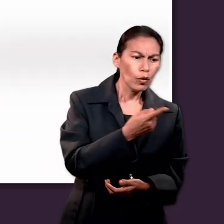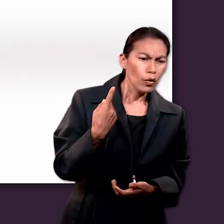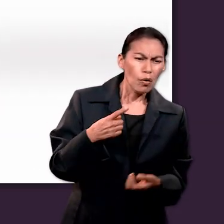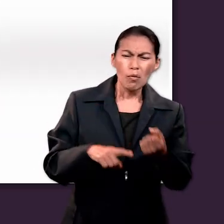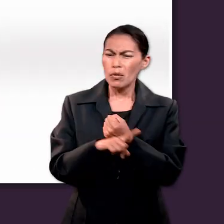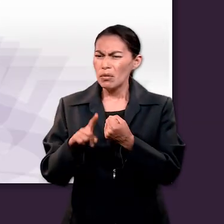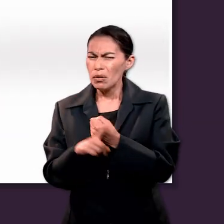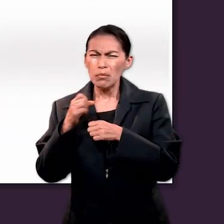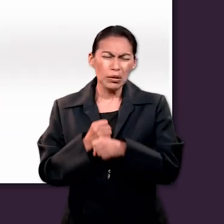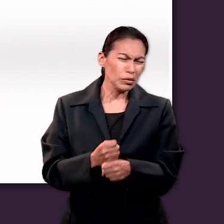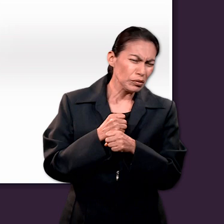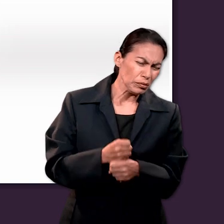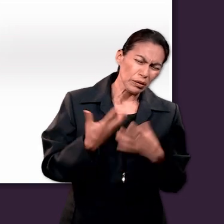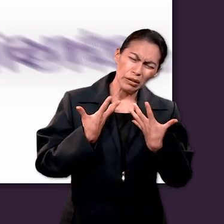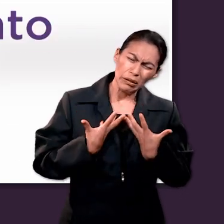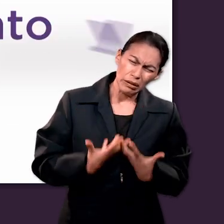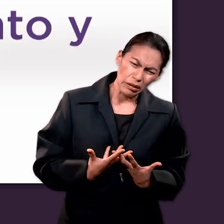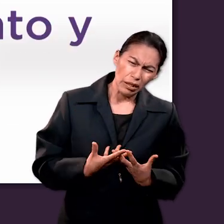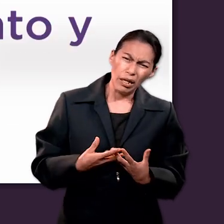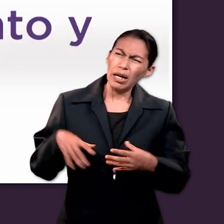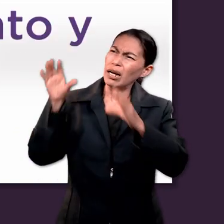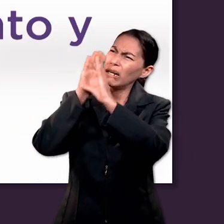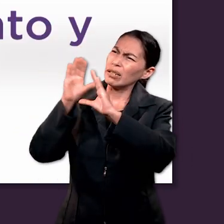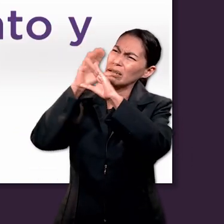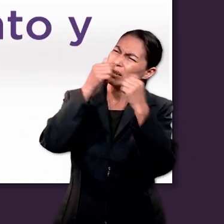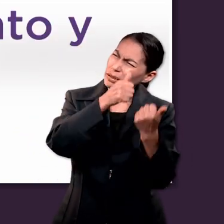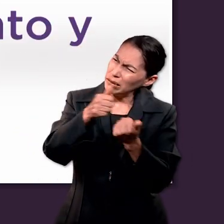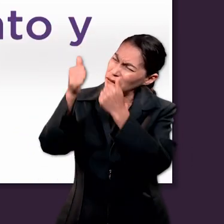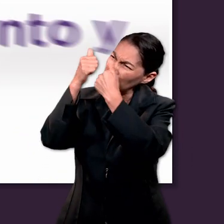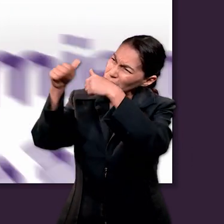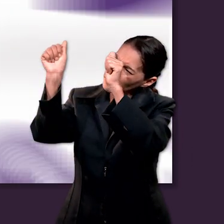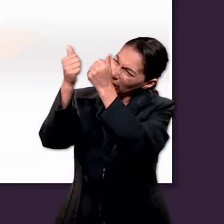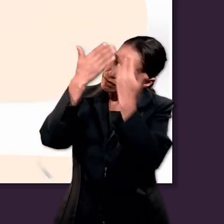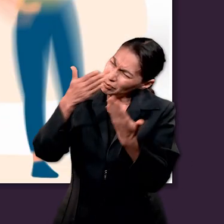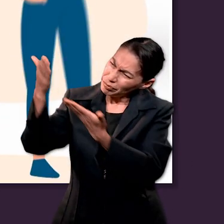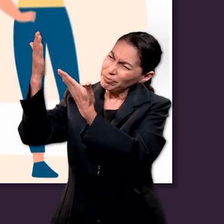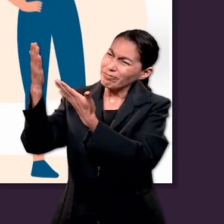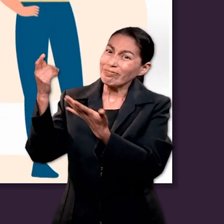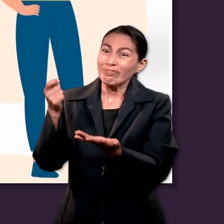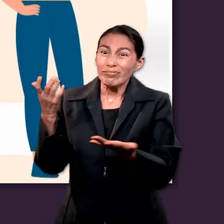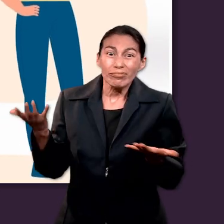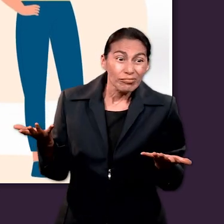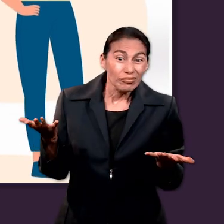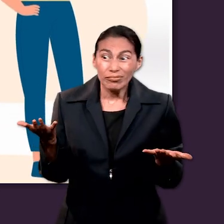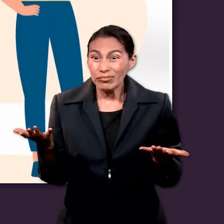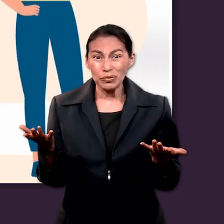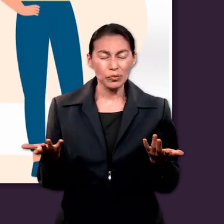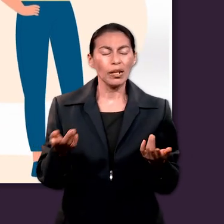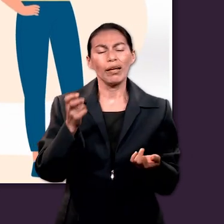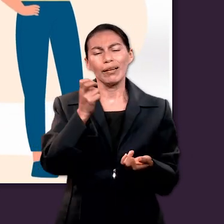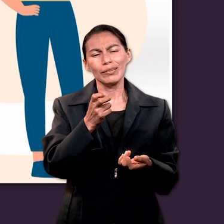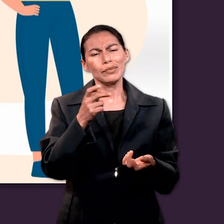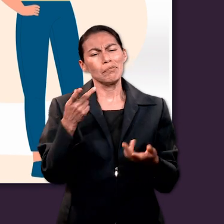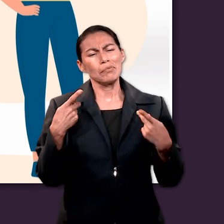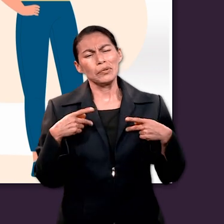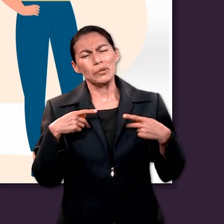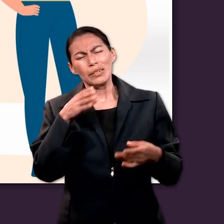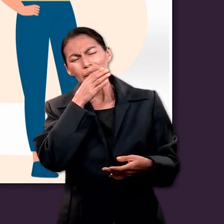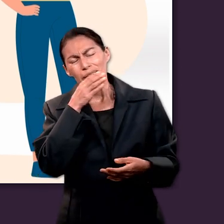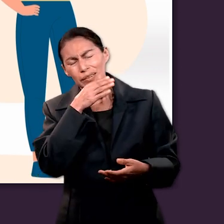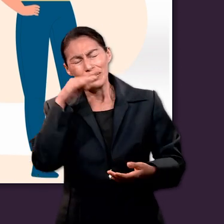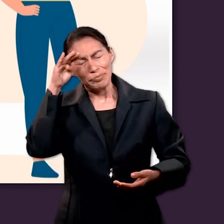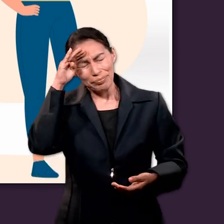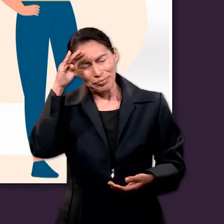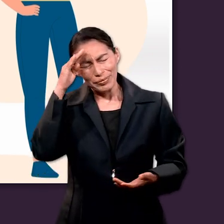¿Cómo podemos cantar y alabar a Dios en medio del sufrimiento y la muerte? Esta pregunta representa una de las grandes